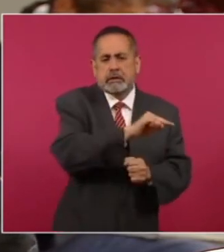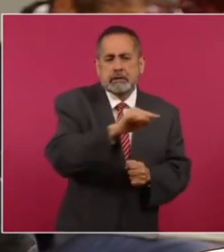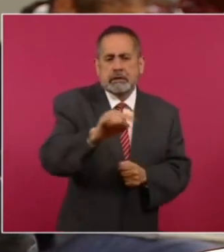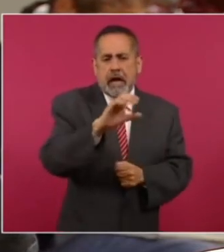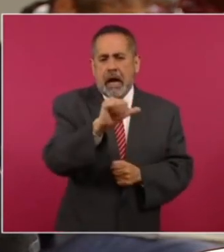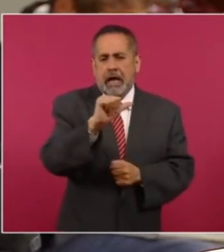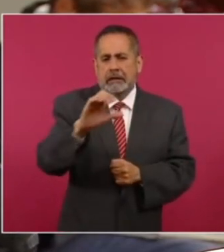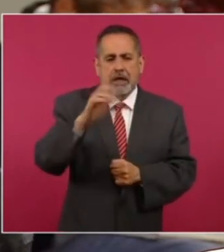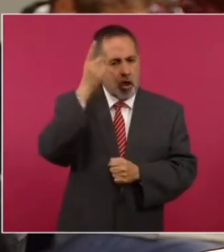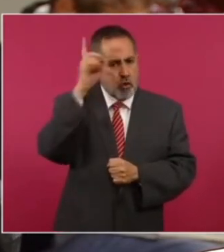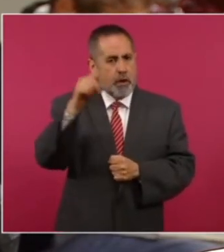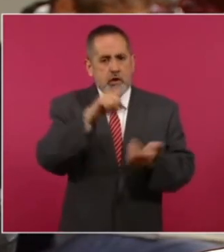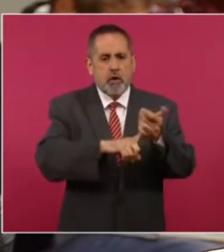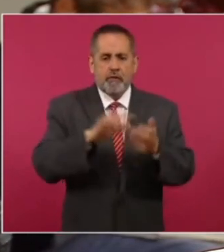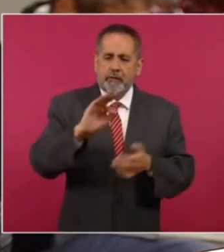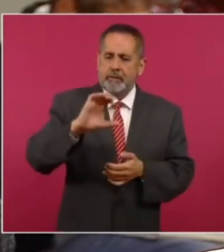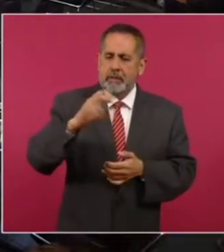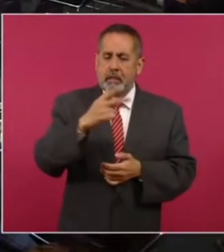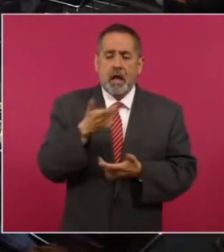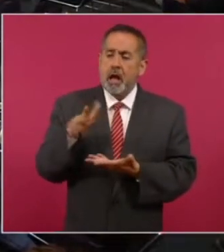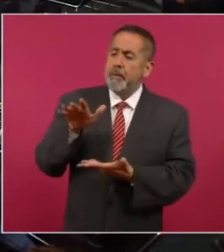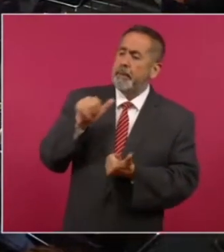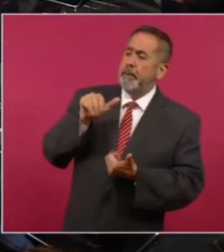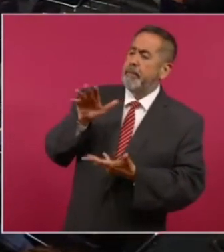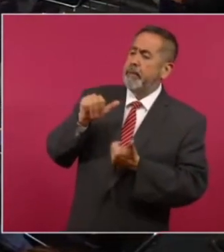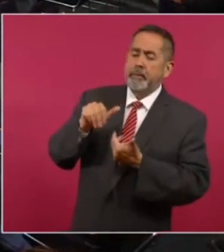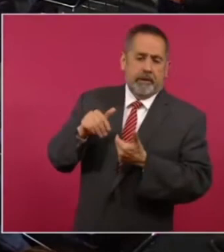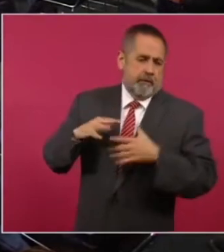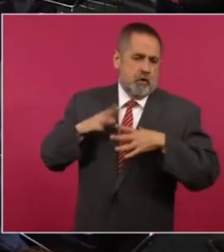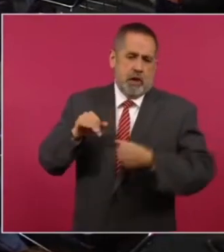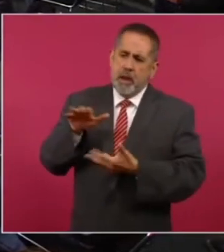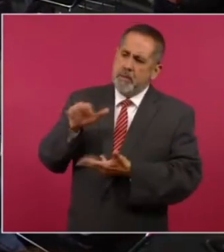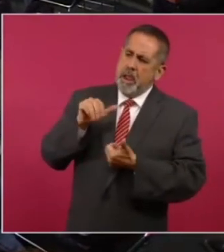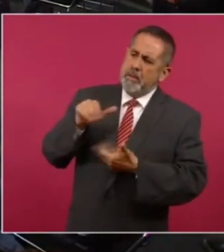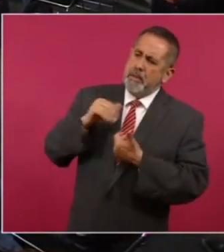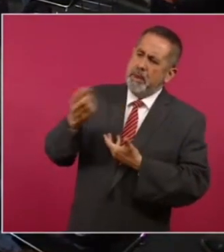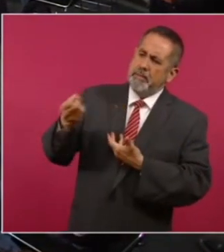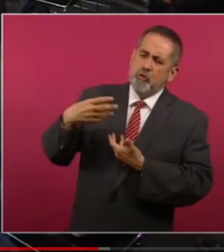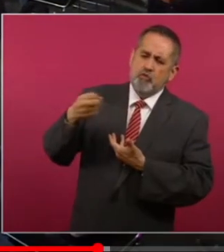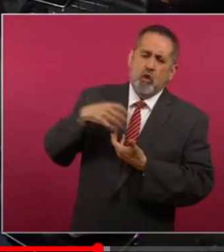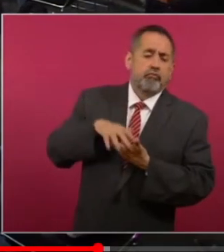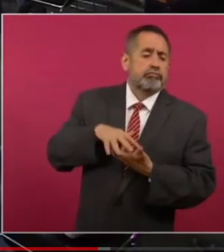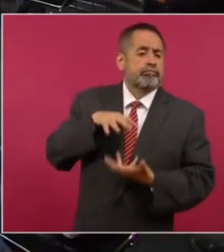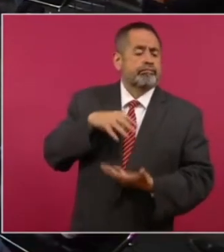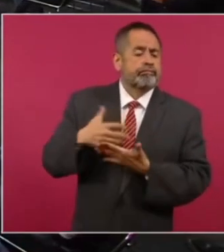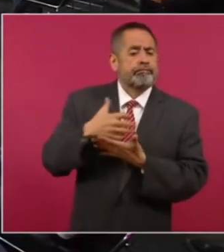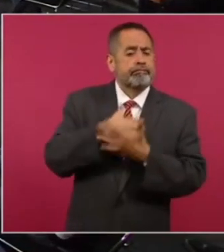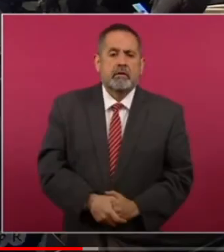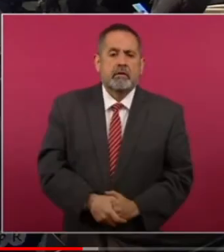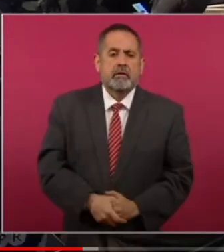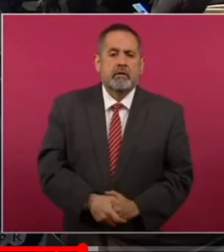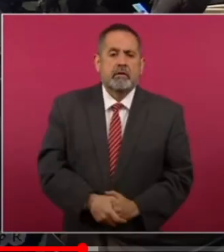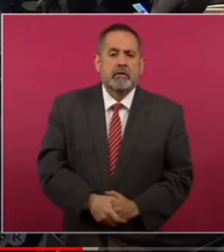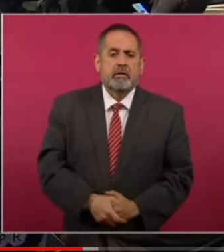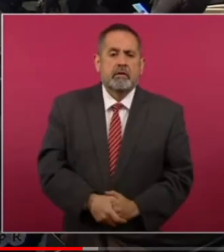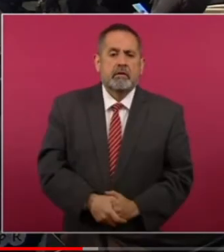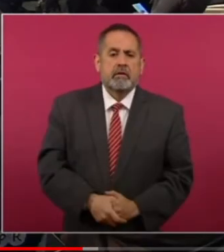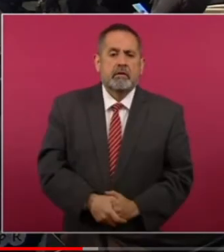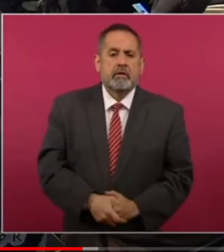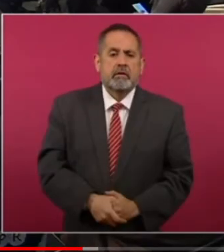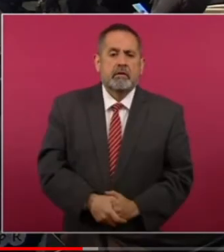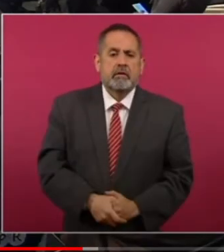México vamos a ver rápidamente que es que reveló esta valiente reportera al presidente López Obrador vamos a escuchar